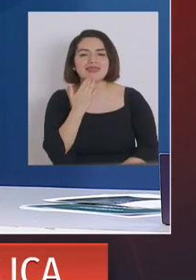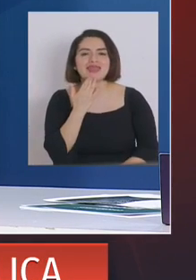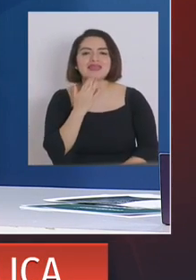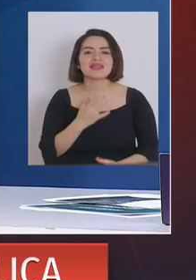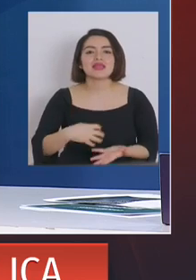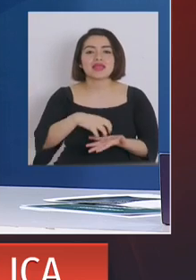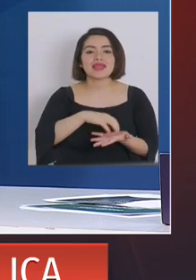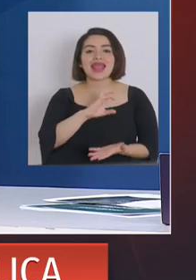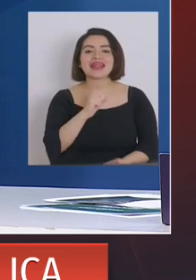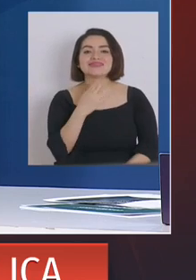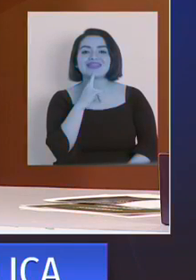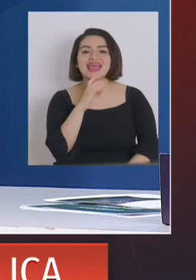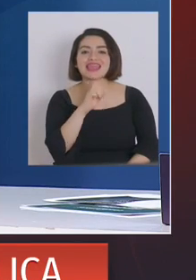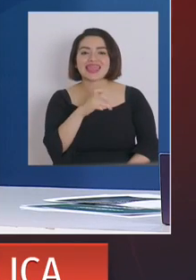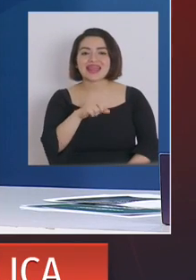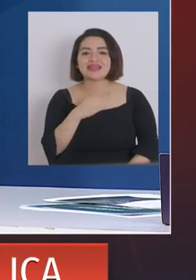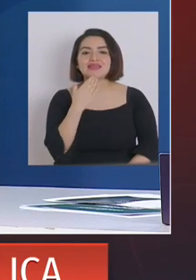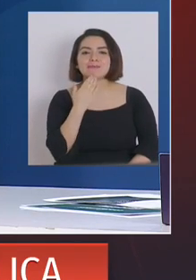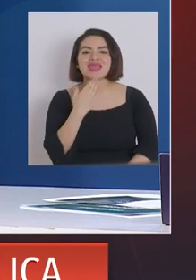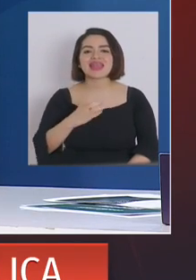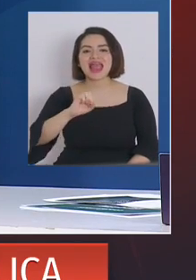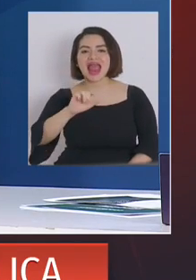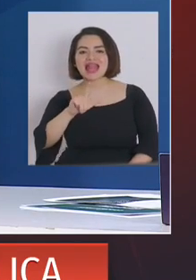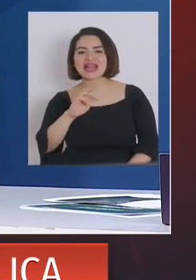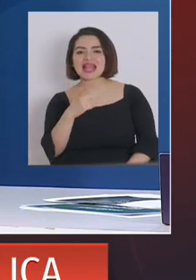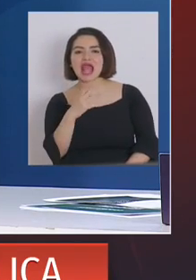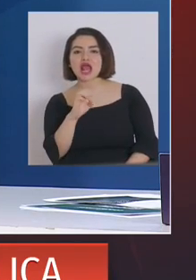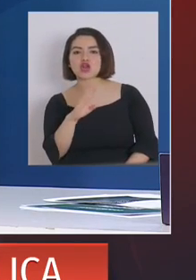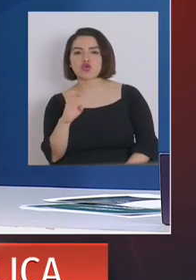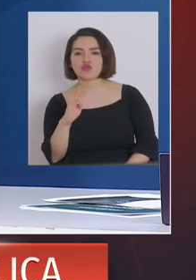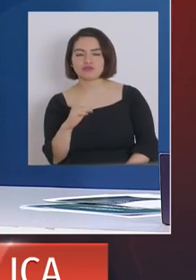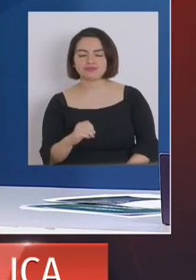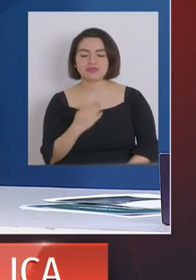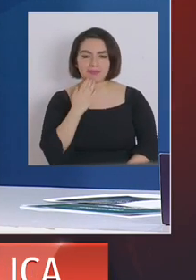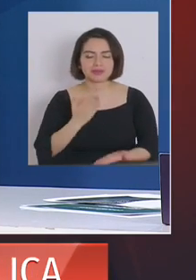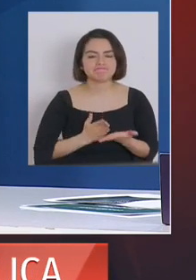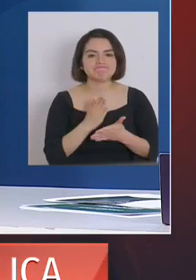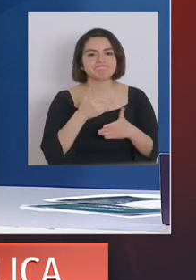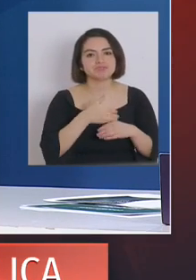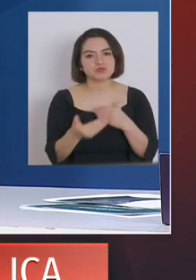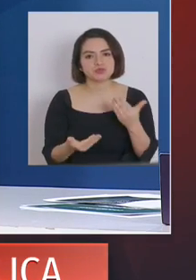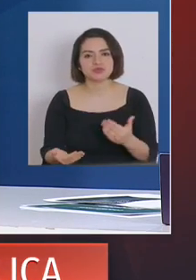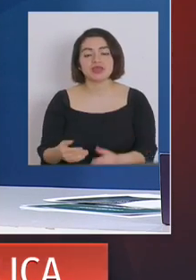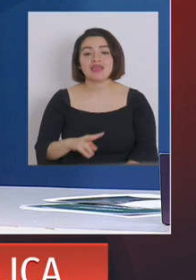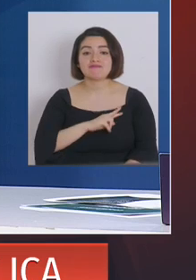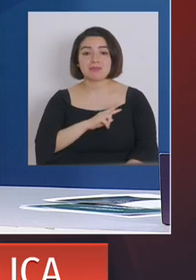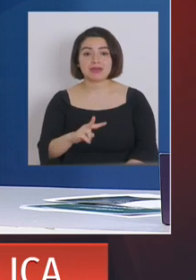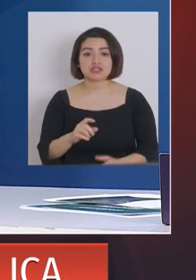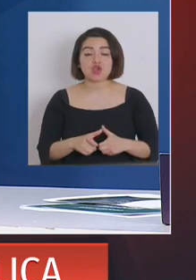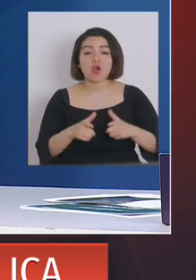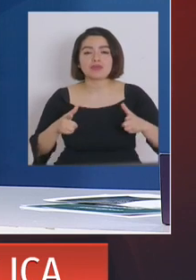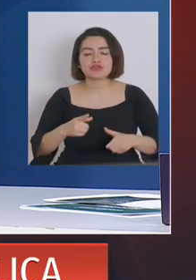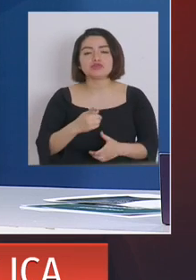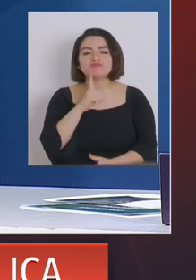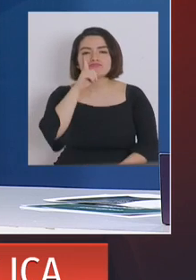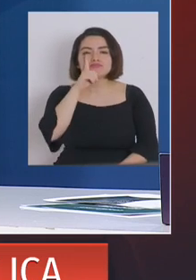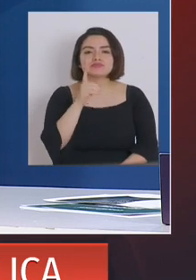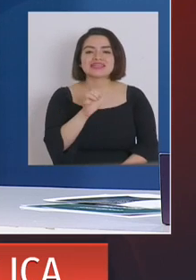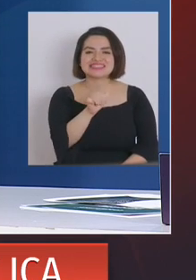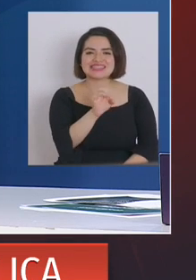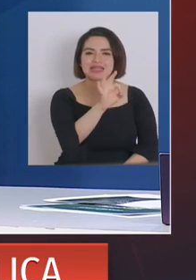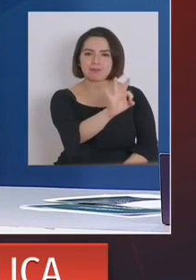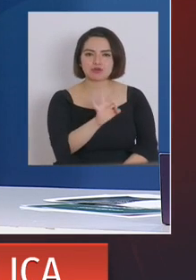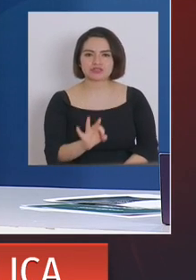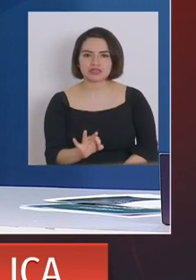en Cartagena como Algarrobo. En las últimas semanas en Valparaíso se ha aumentado el testeo en un 60%, se ha